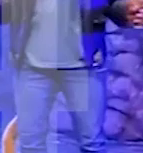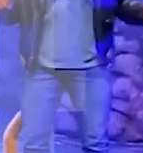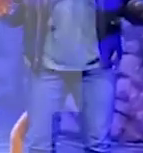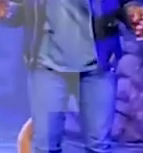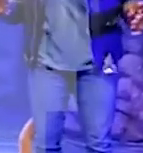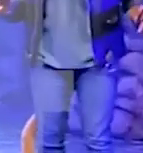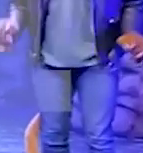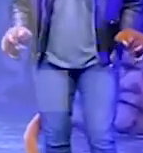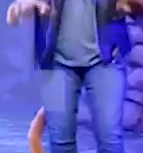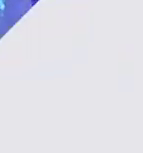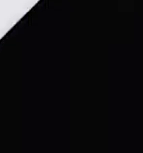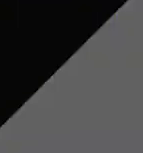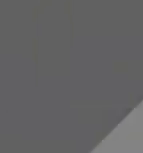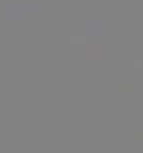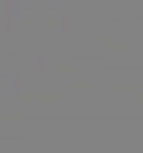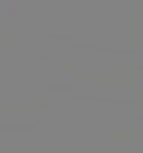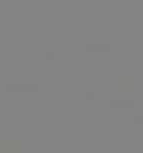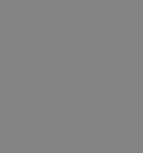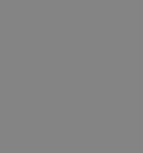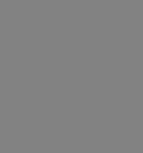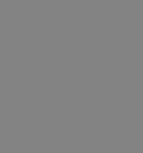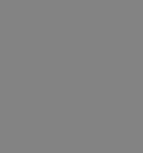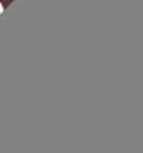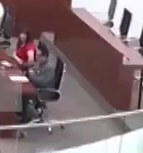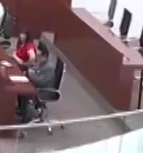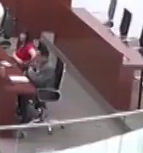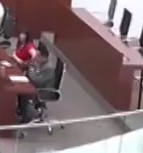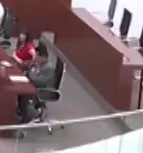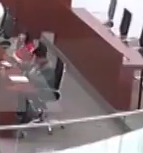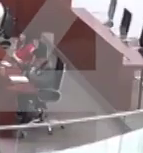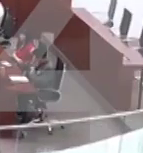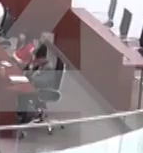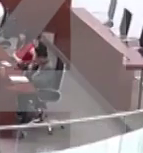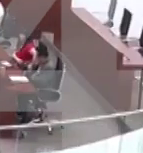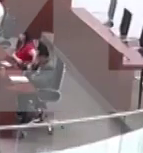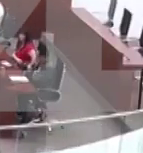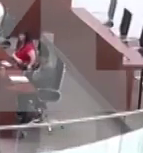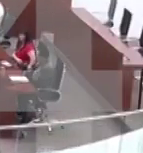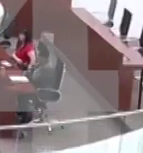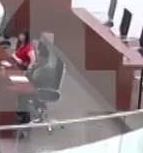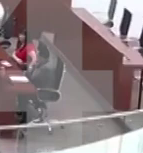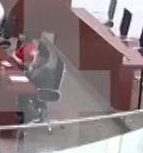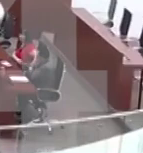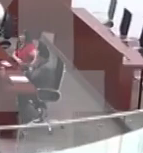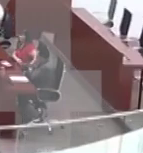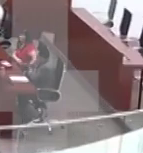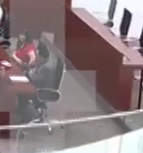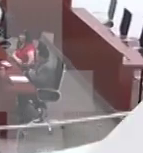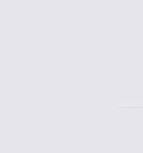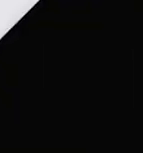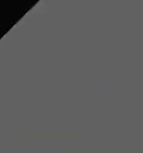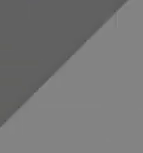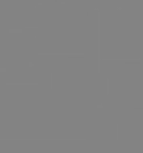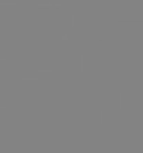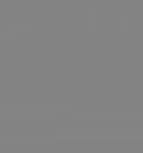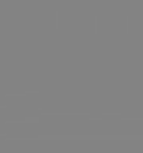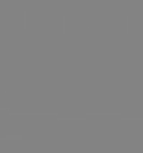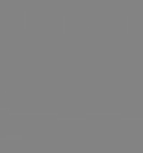presentación del Mago de WIS. Aprueba la 64ª Legislatura Local, creación de dos comisiones especiales.